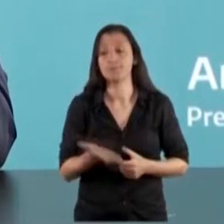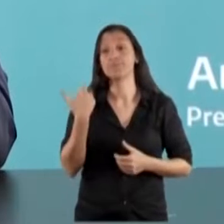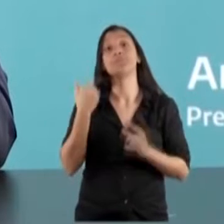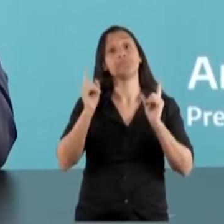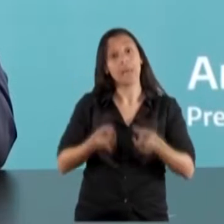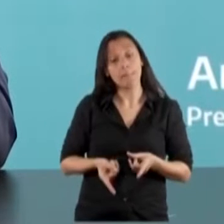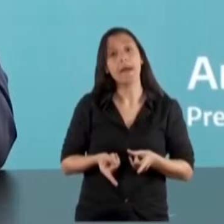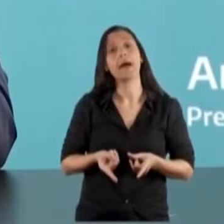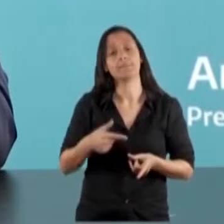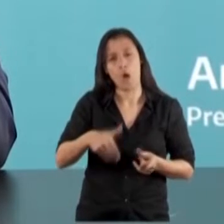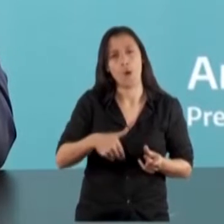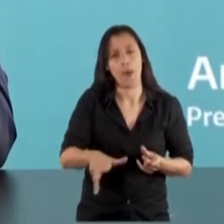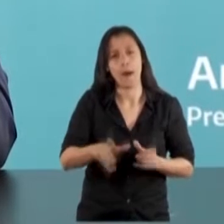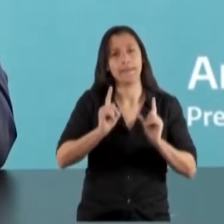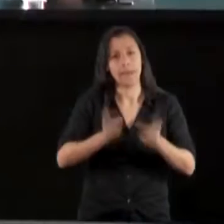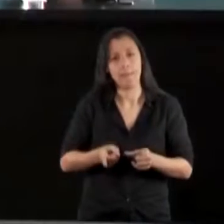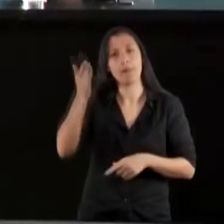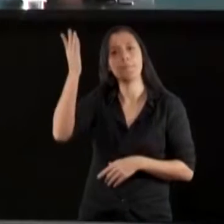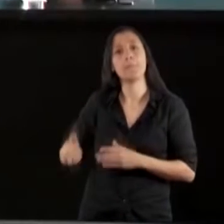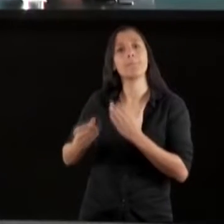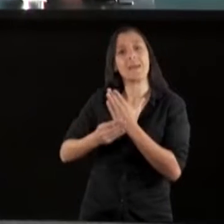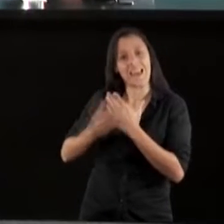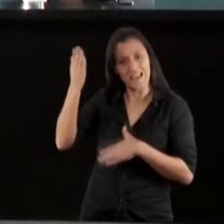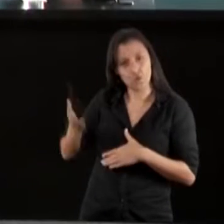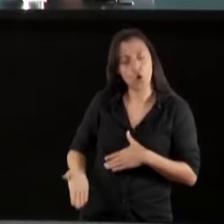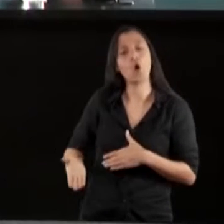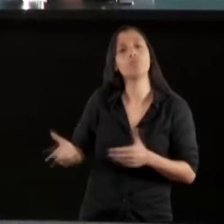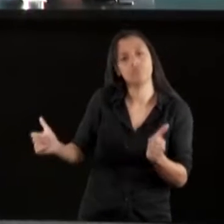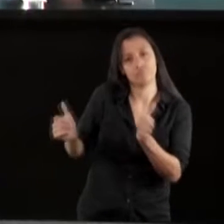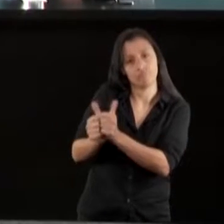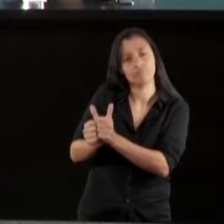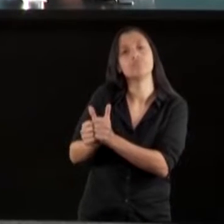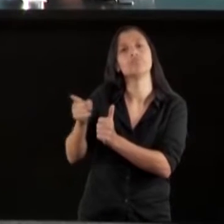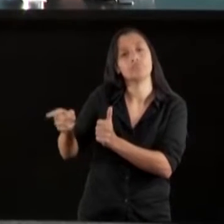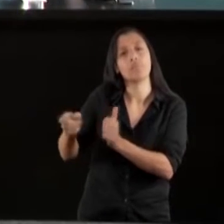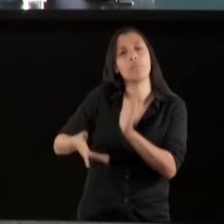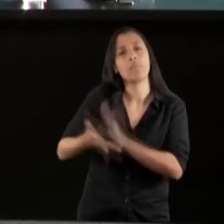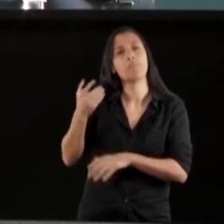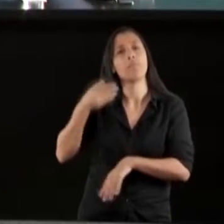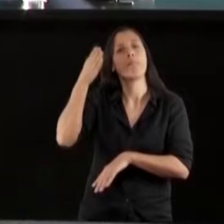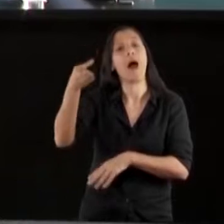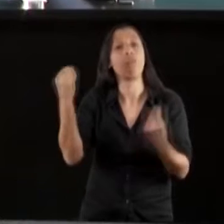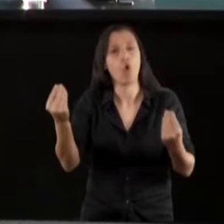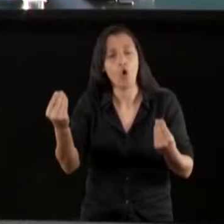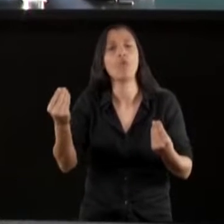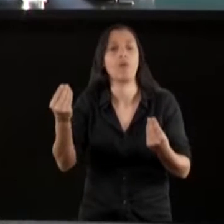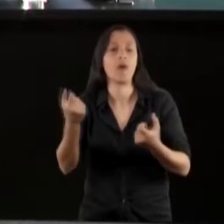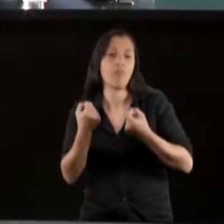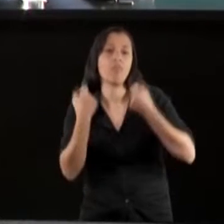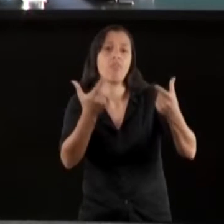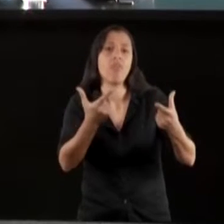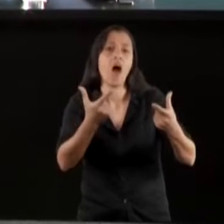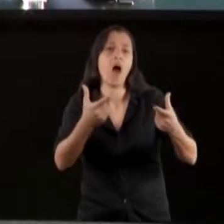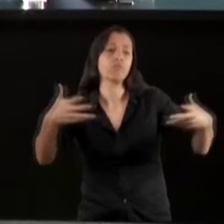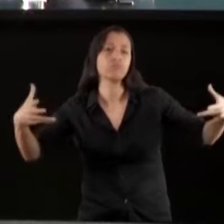vamos a acompañar también al Ministro Daniel Filmus en una entrega de equipamiento de